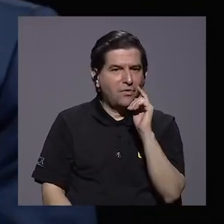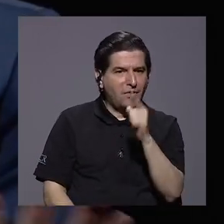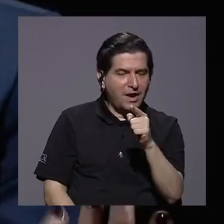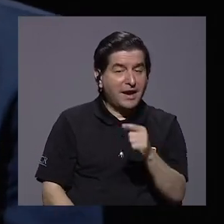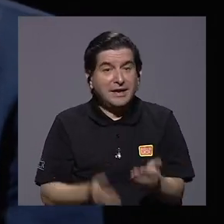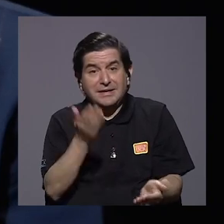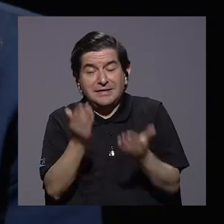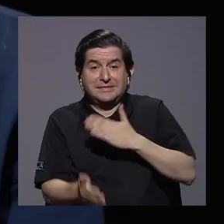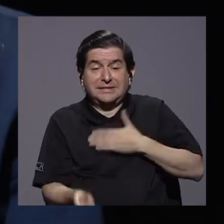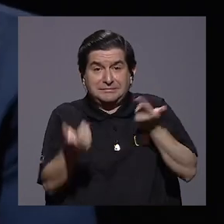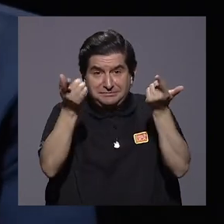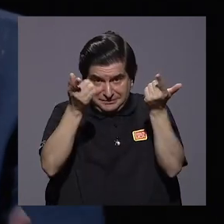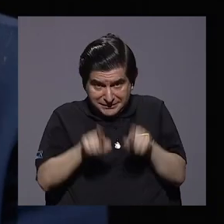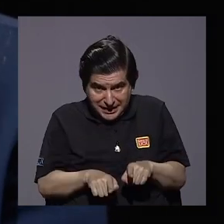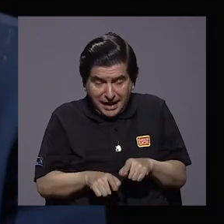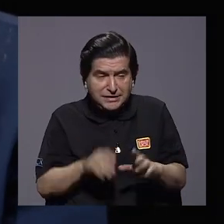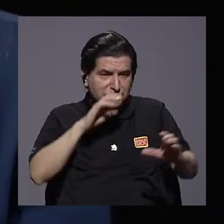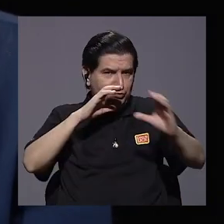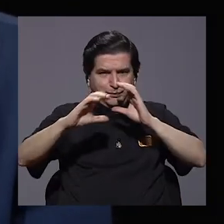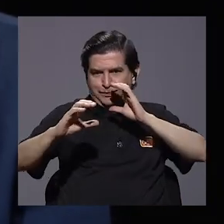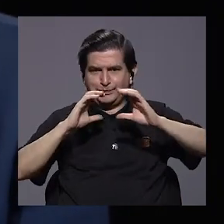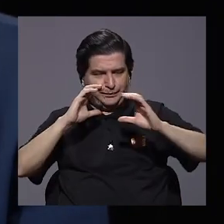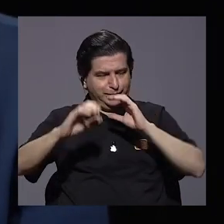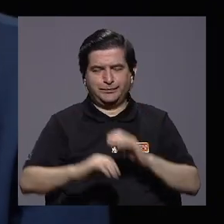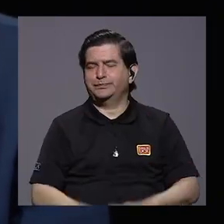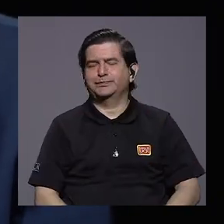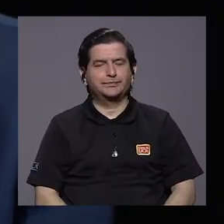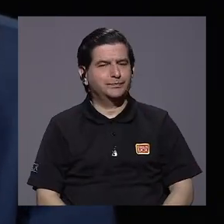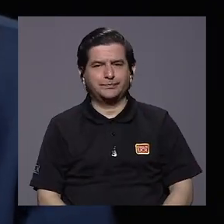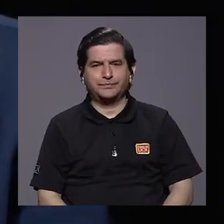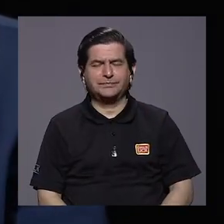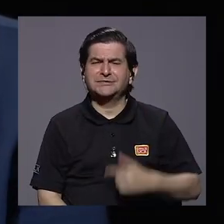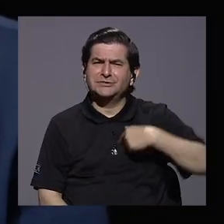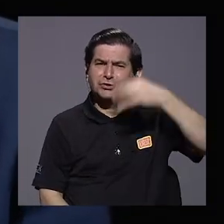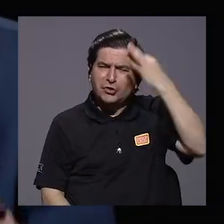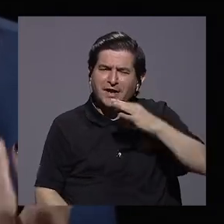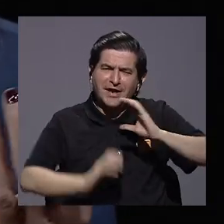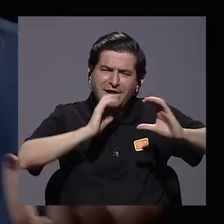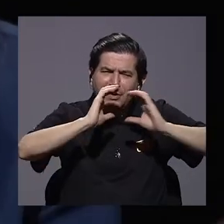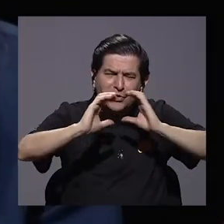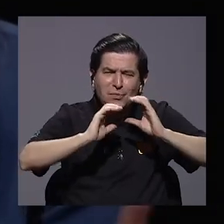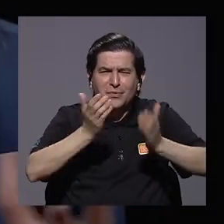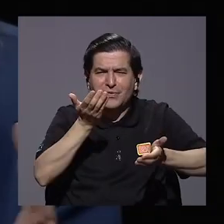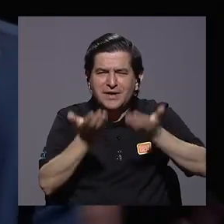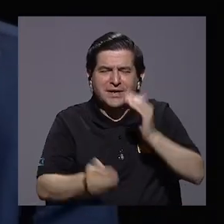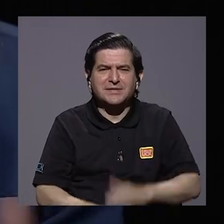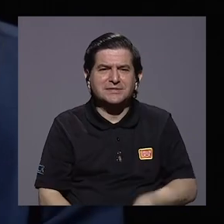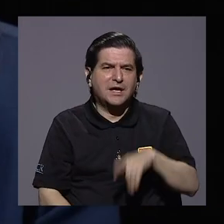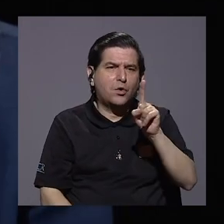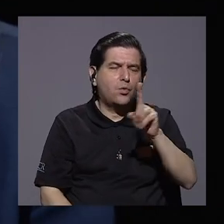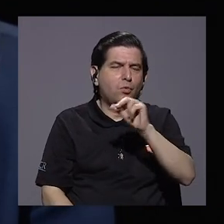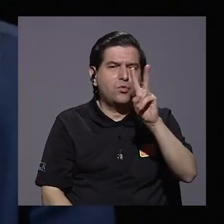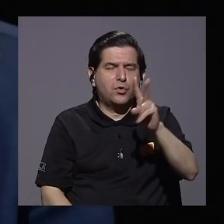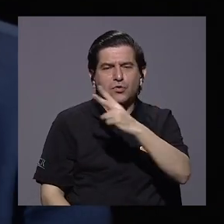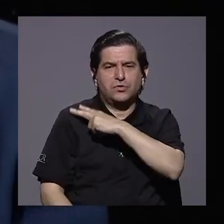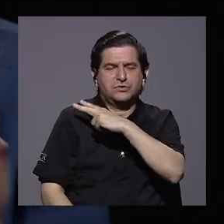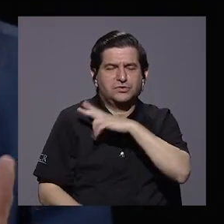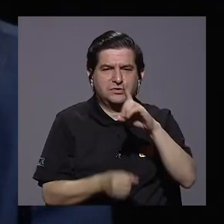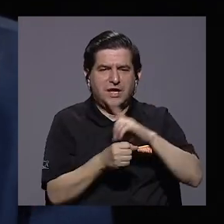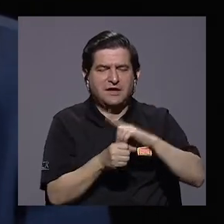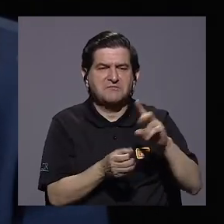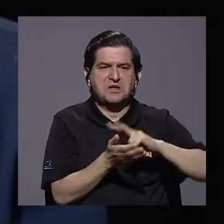al menos en mi caso, se comunica. Como que creo que la comunicación va tal vez con uno o dos jefes de fracción de